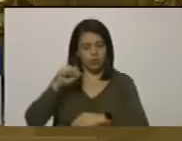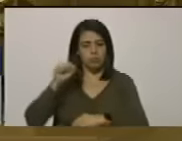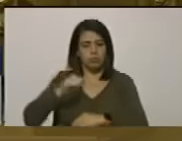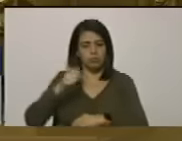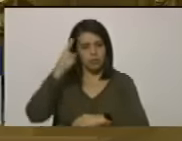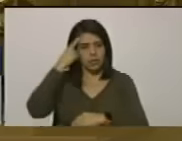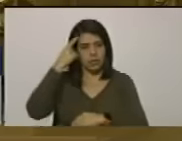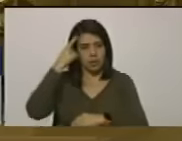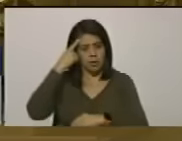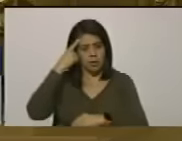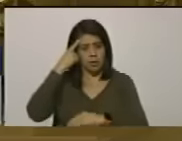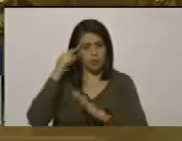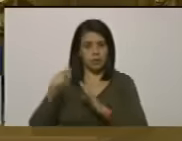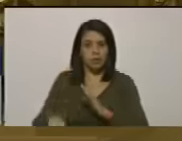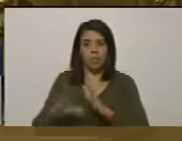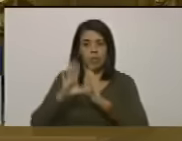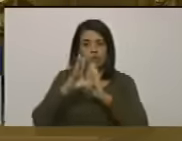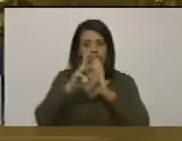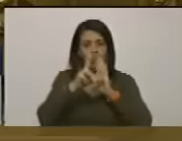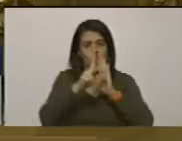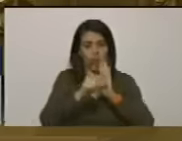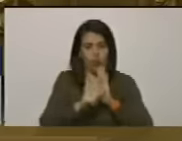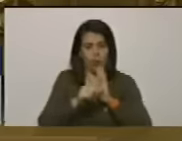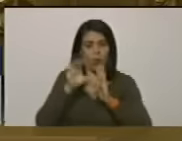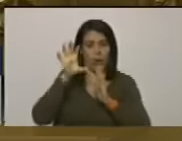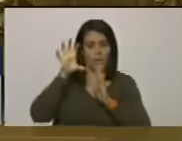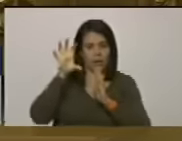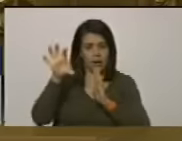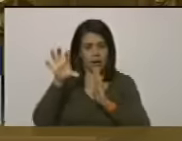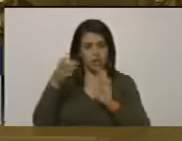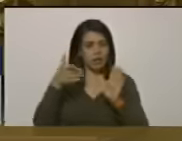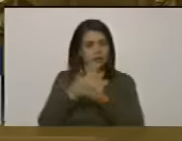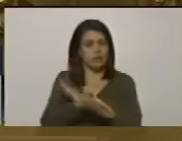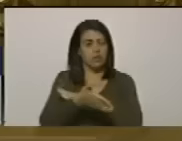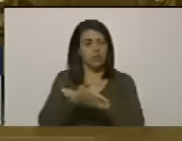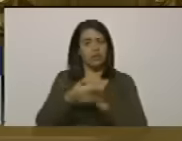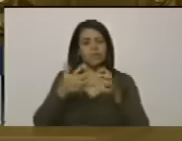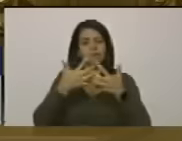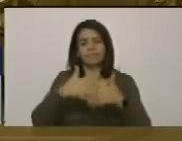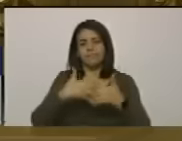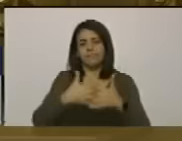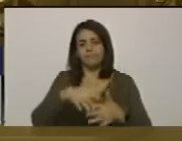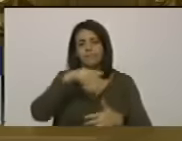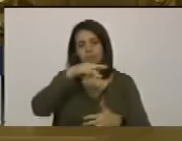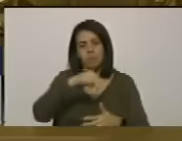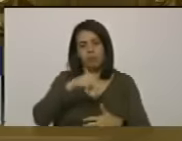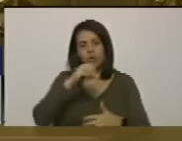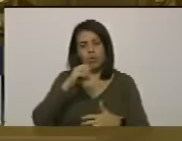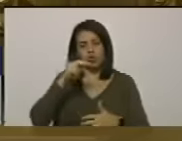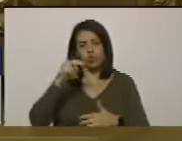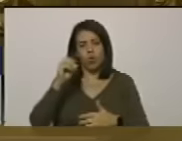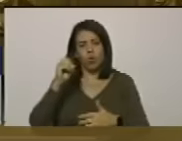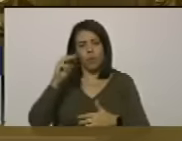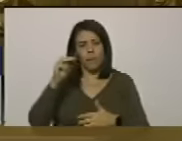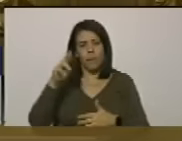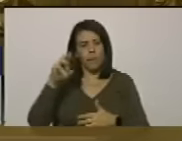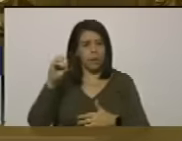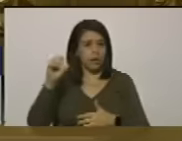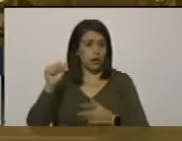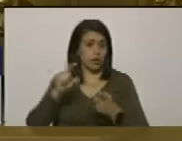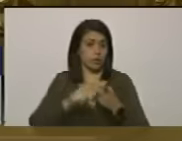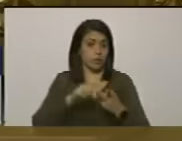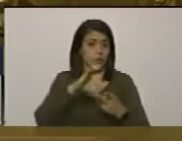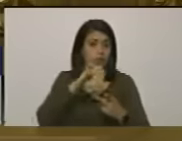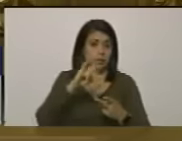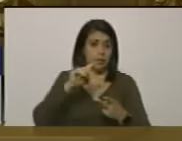de los robos que le han hecho a la nación a través de monómeros a través de cincón a través de todos